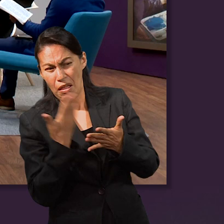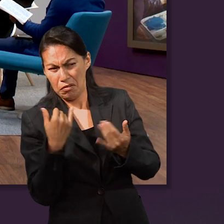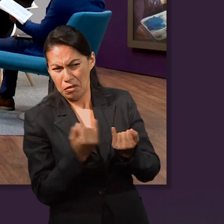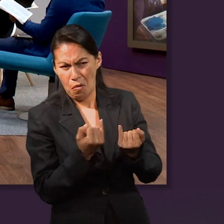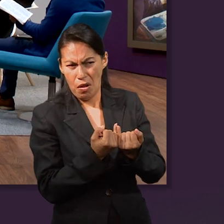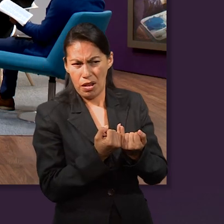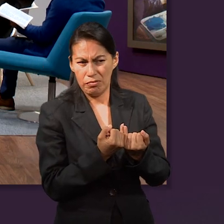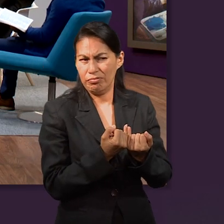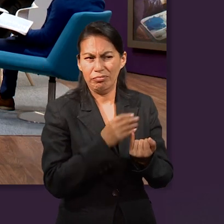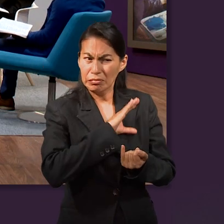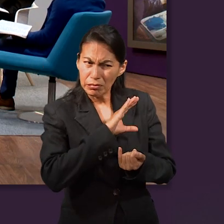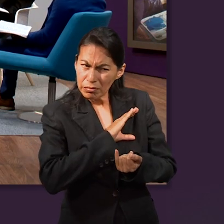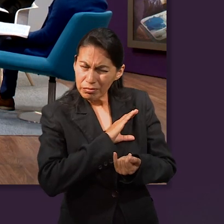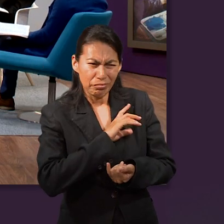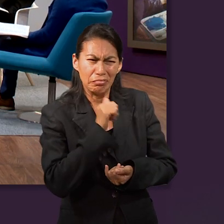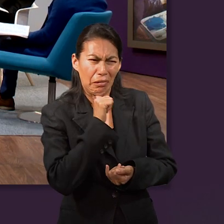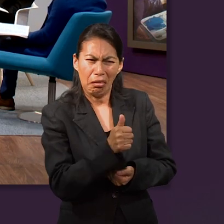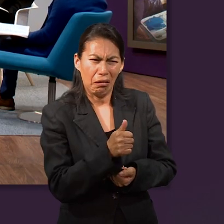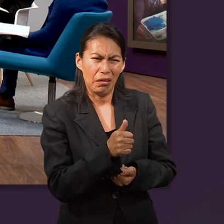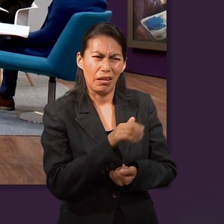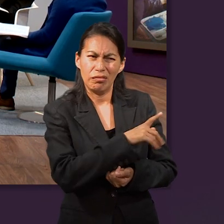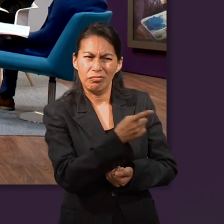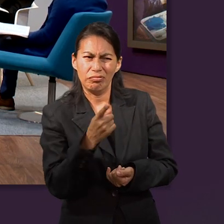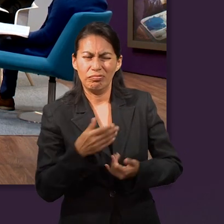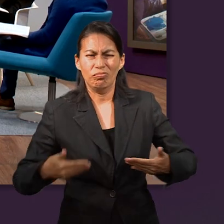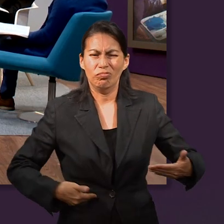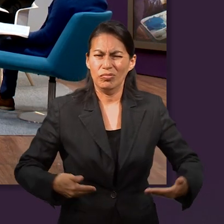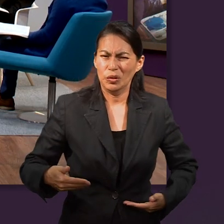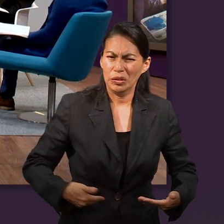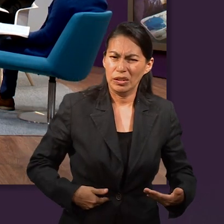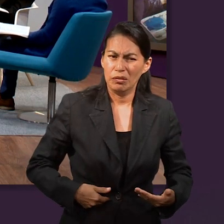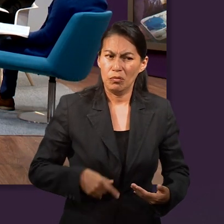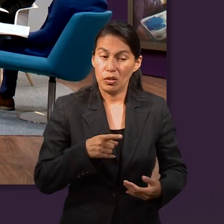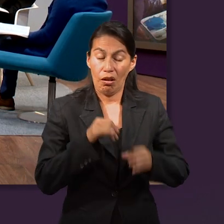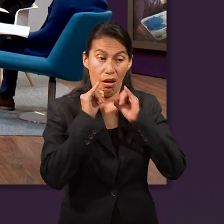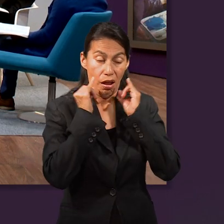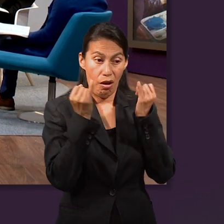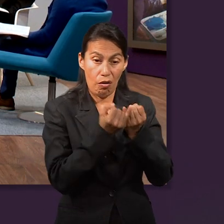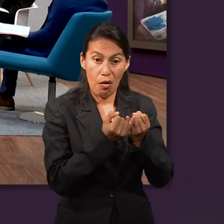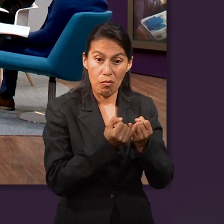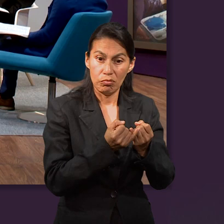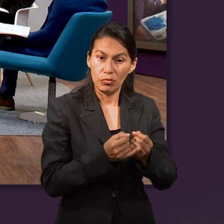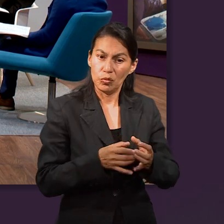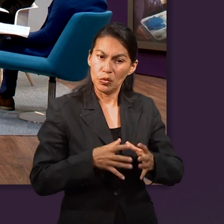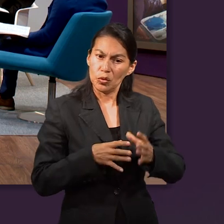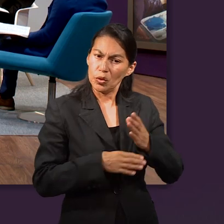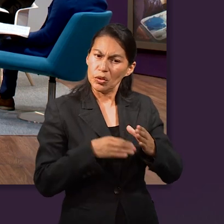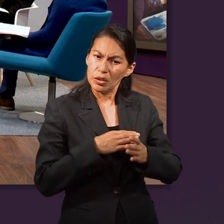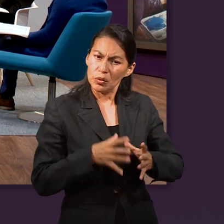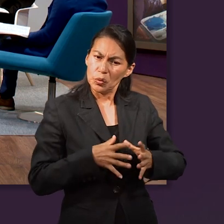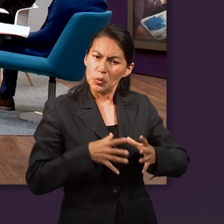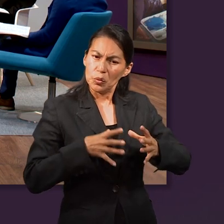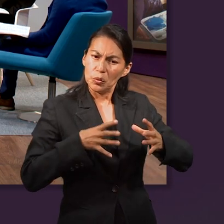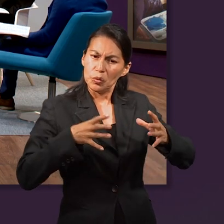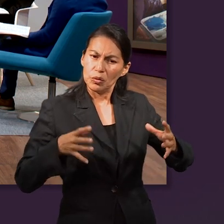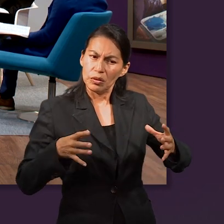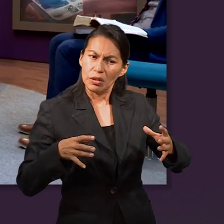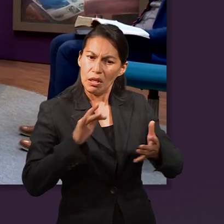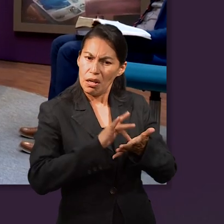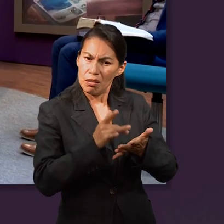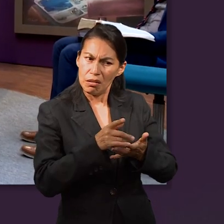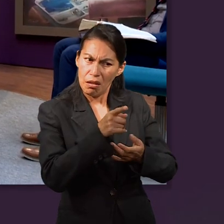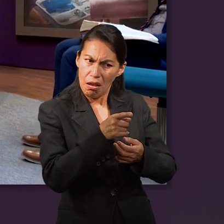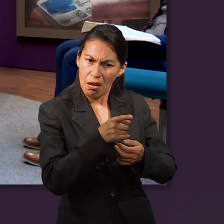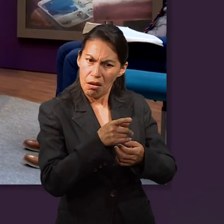para con él como había sido antes. O sea, ya no lo querían. Ya estaban molestos porque veían que Jacob se estaba haciendo rico a costa